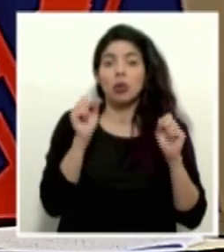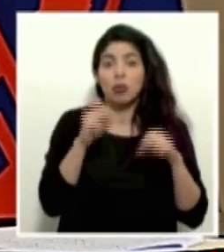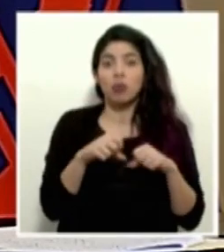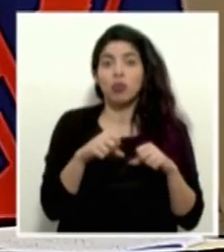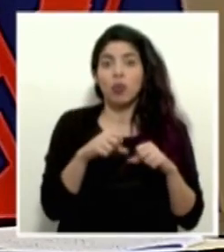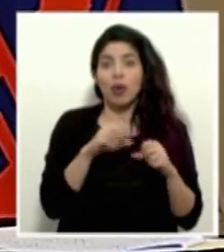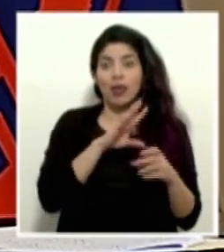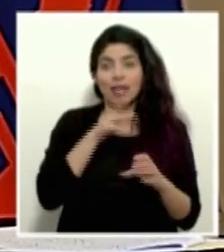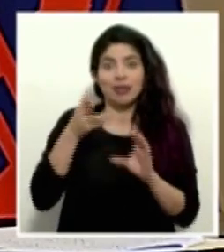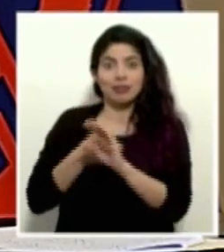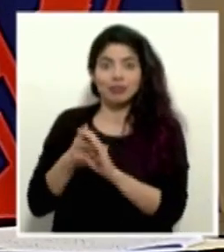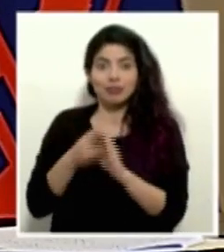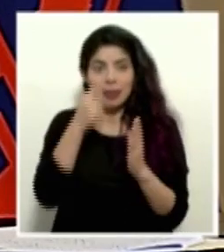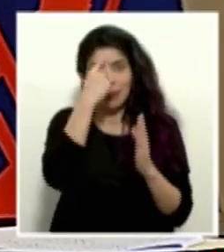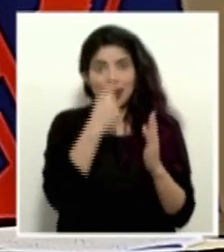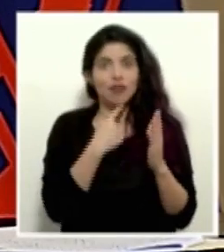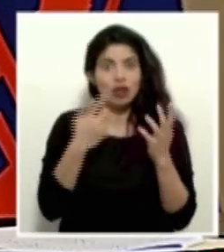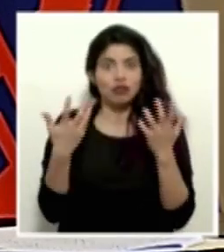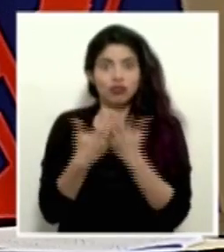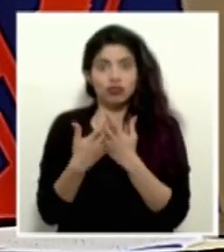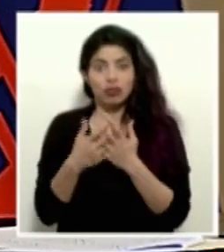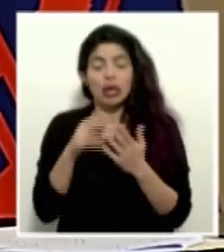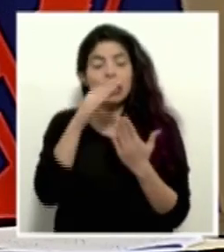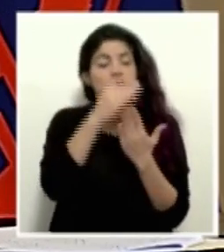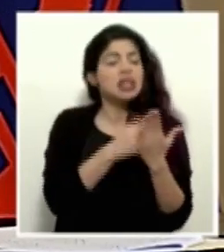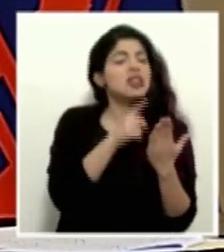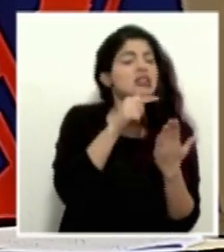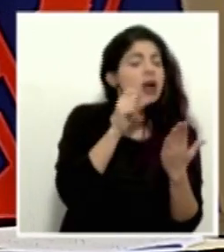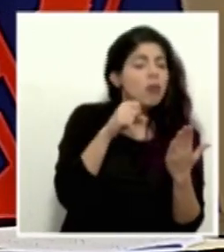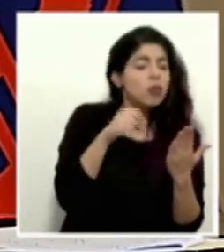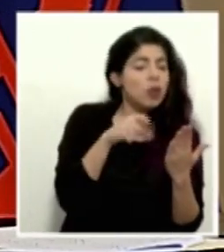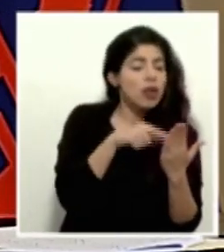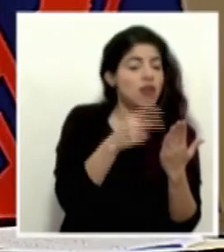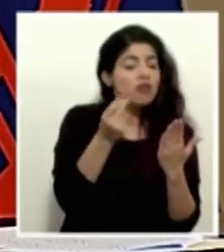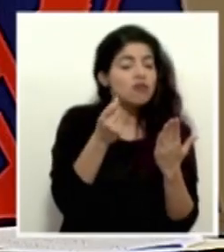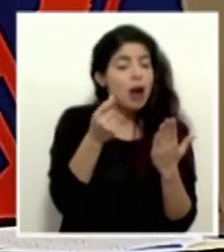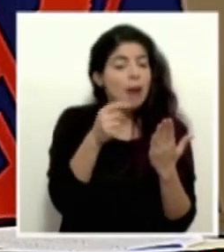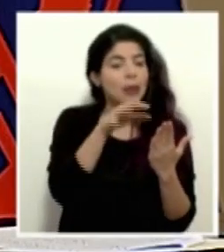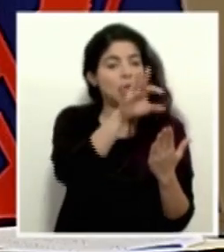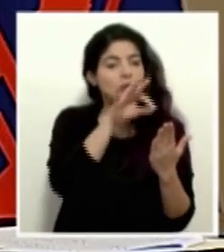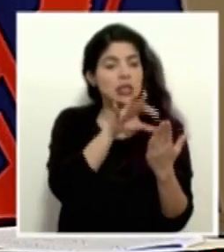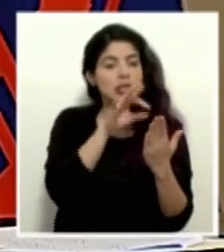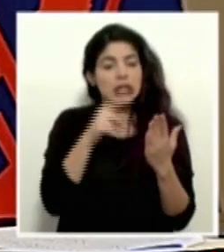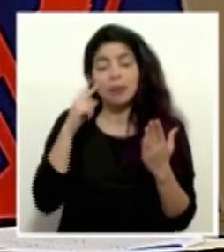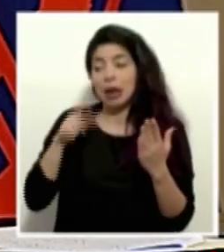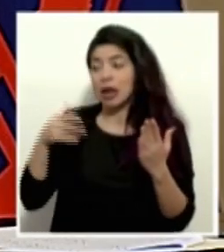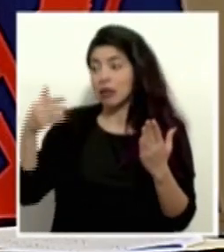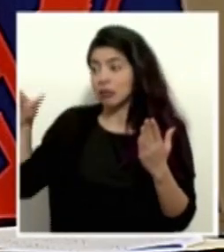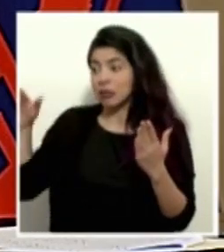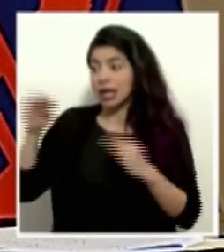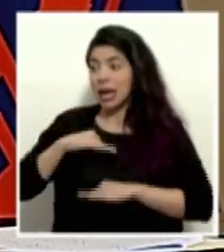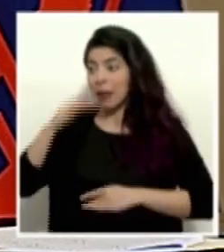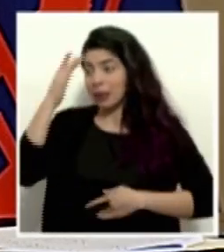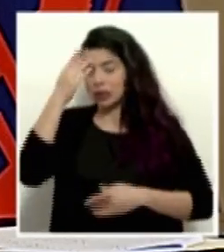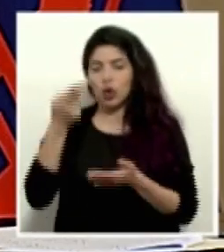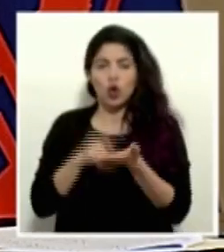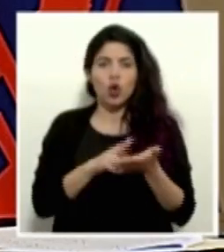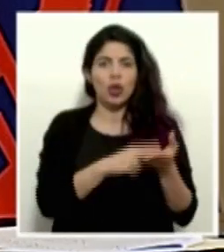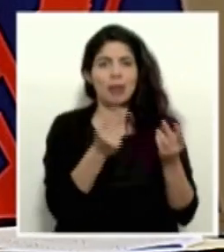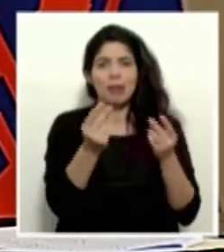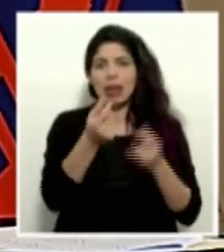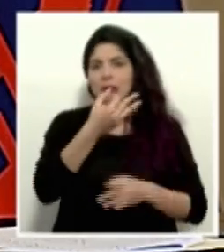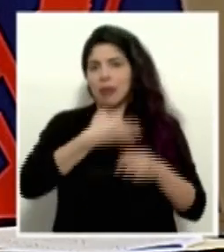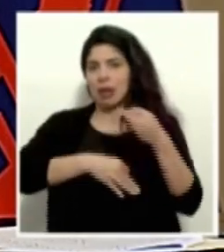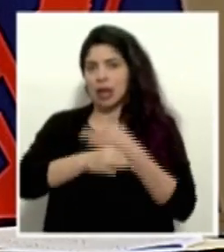los que están ahí, digamos, a disposición ágil para sustituciones, los contratamos inmediatamente.